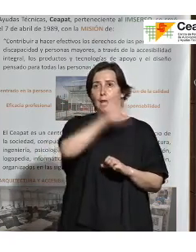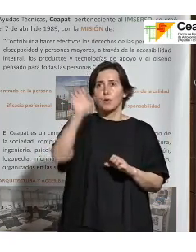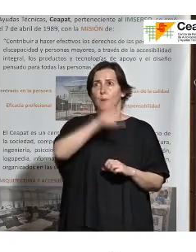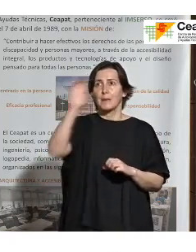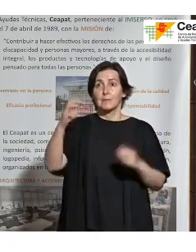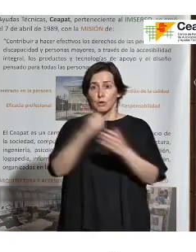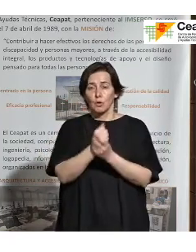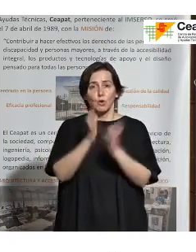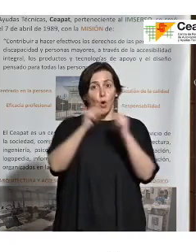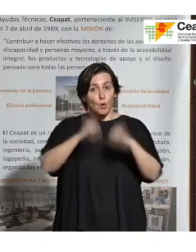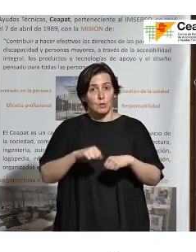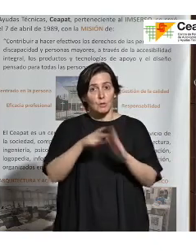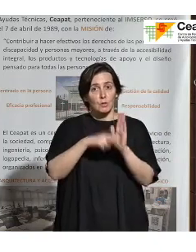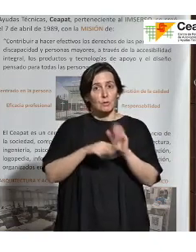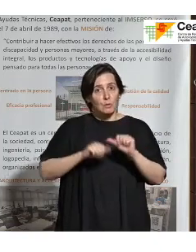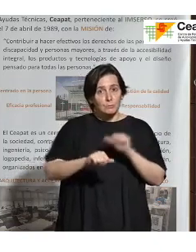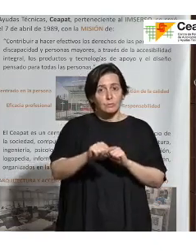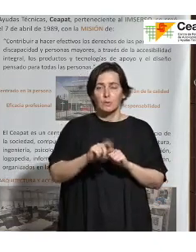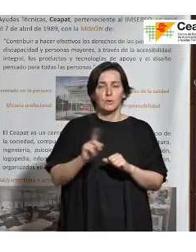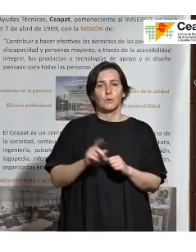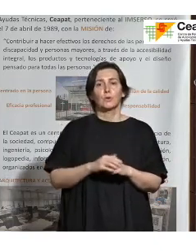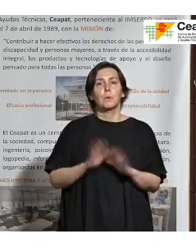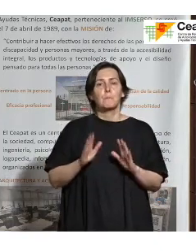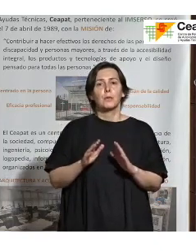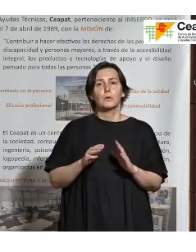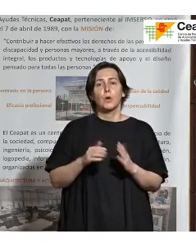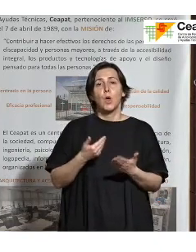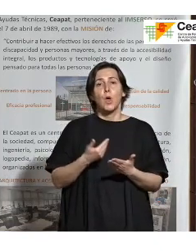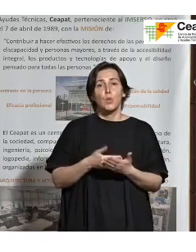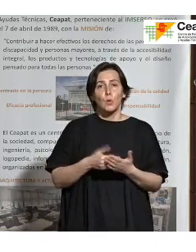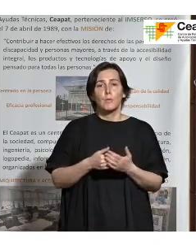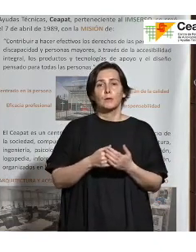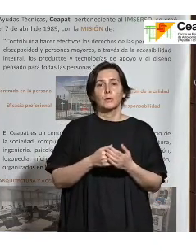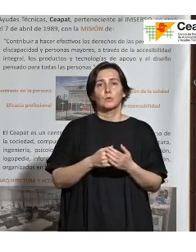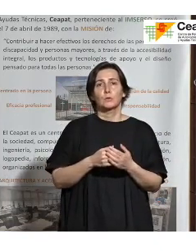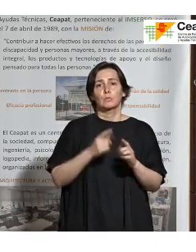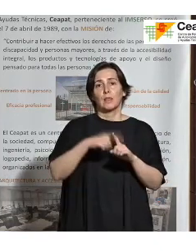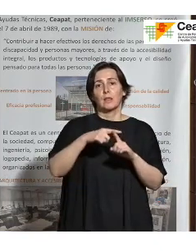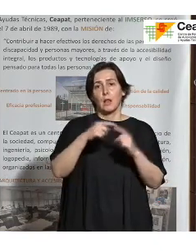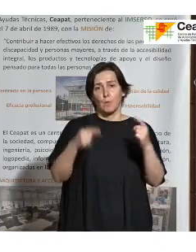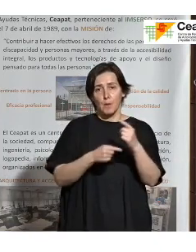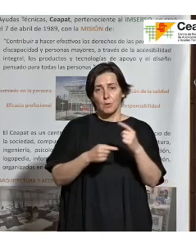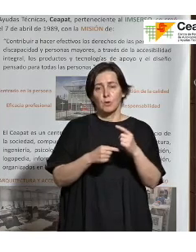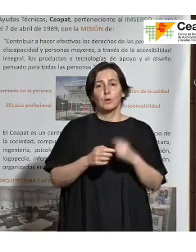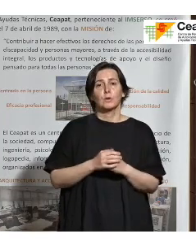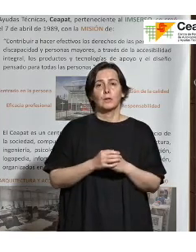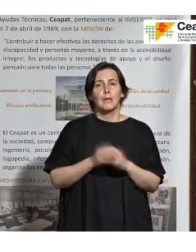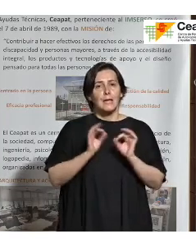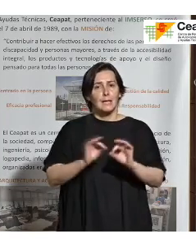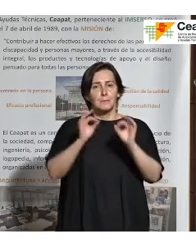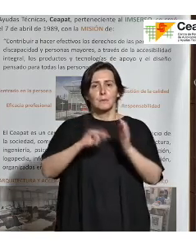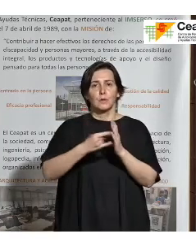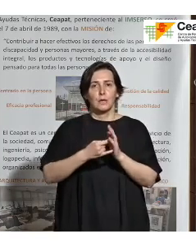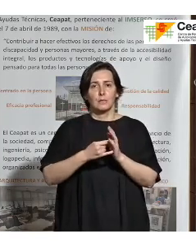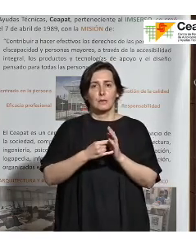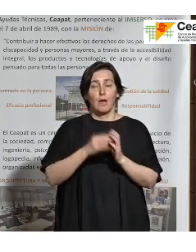adelante una norma se está elaborando un documento de menor rango que es una especificación técnica que a los tres años habrá que revisarlo